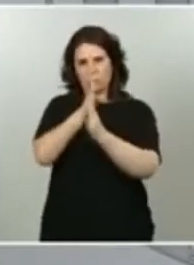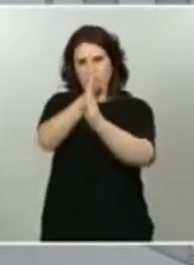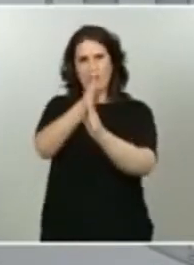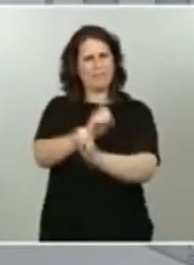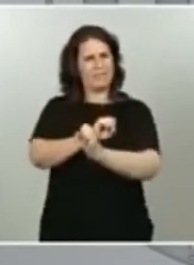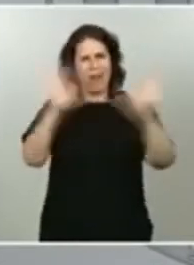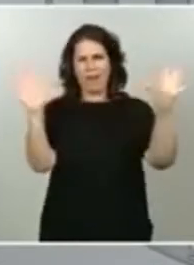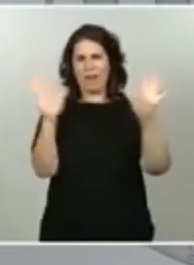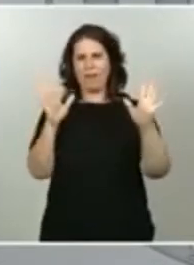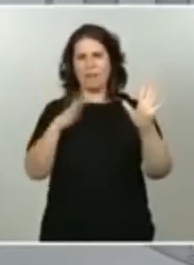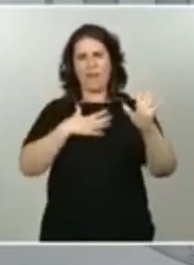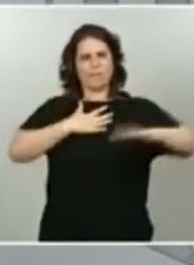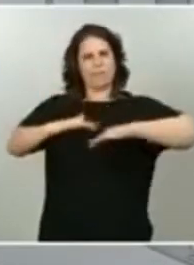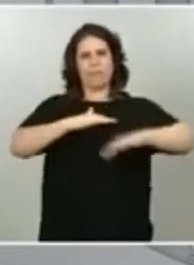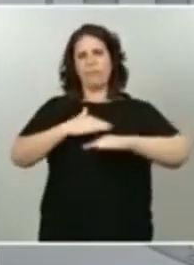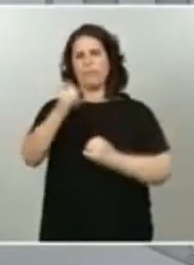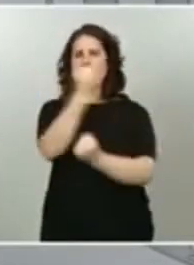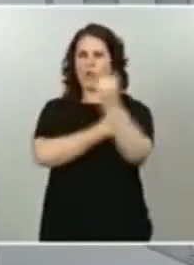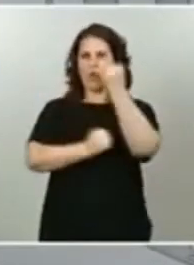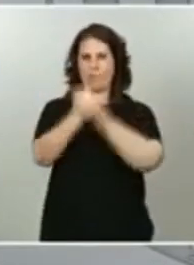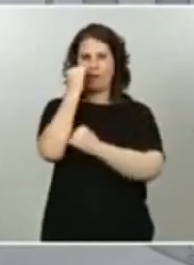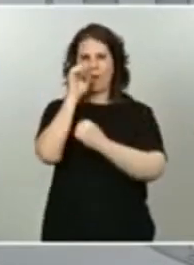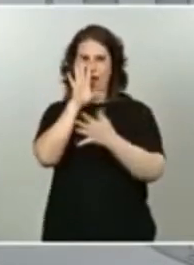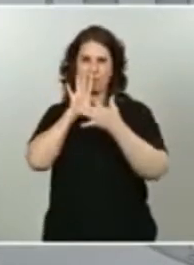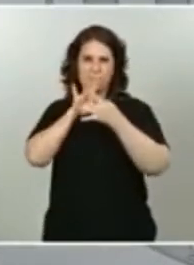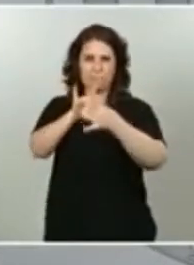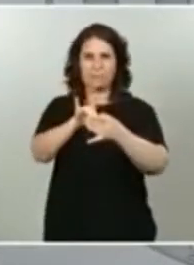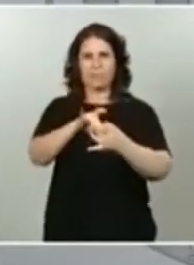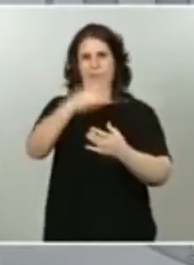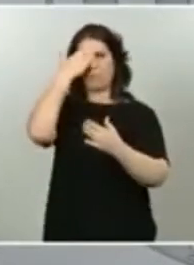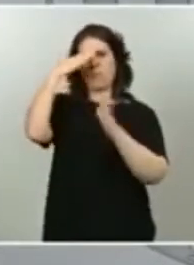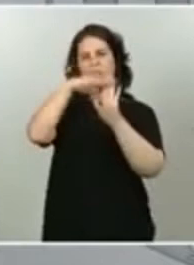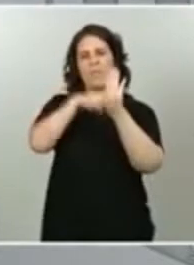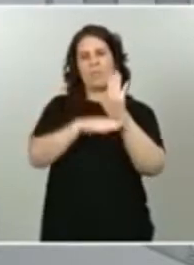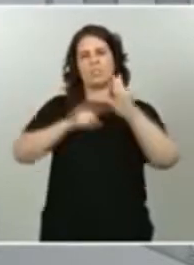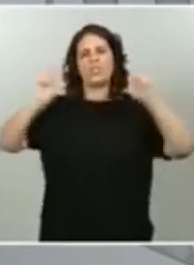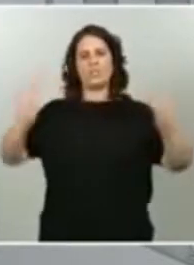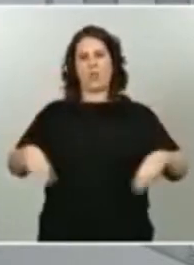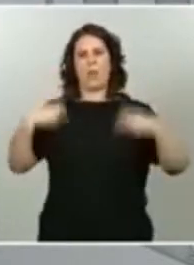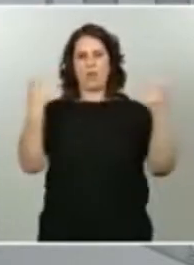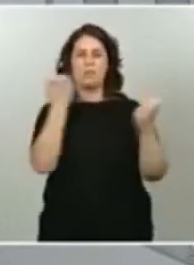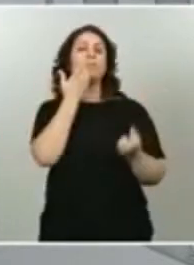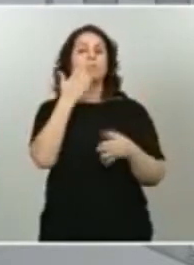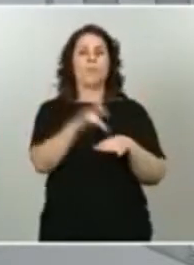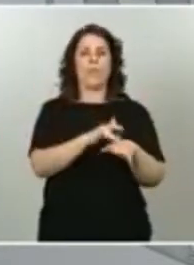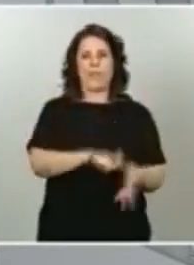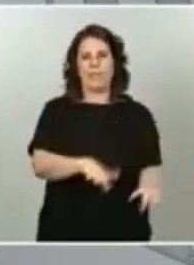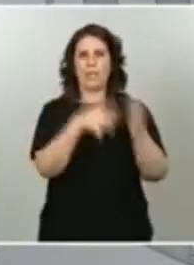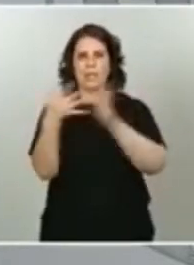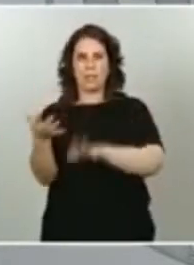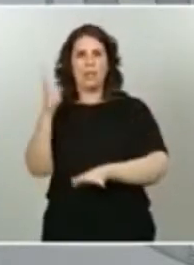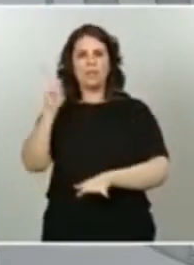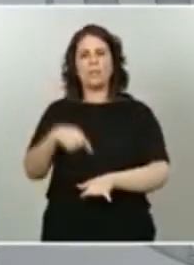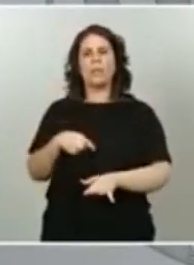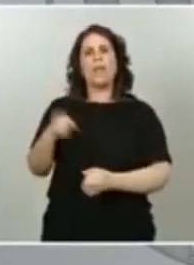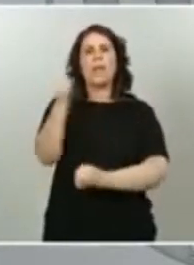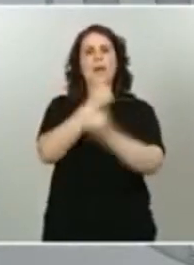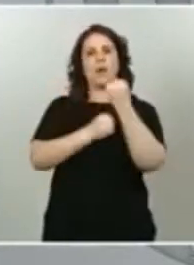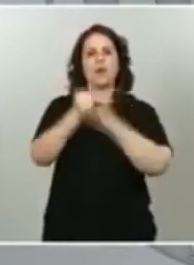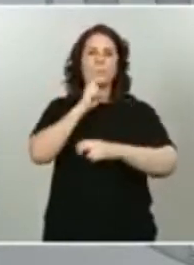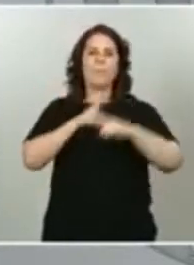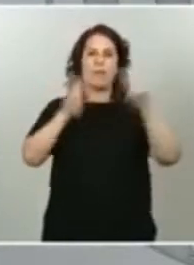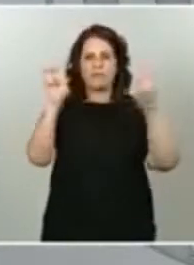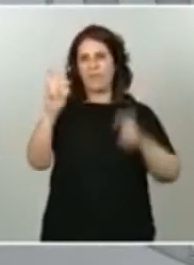económica vinculada a los grandes principios transformadores como la digitalización y la economía verde y, por supuesto, el